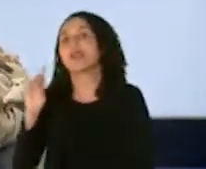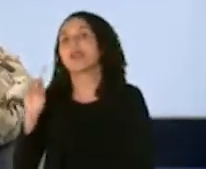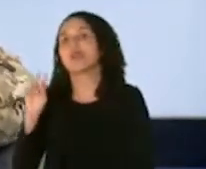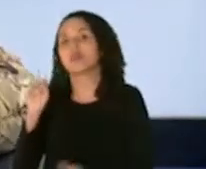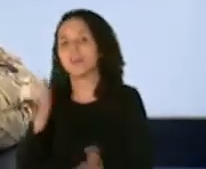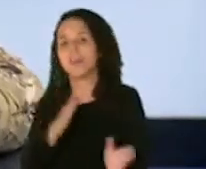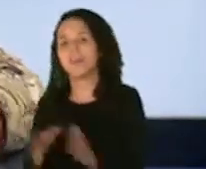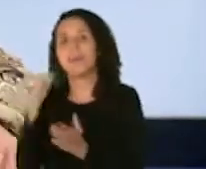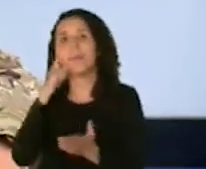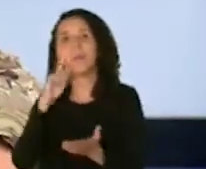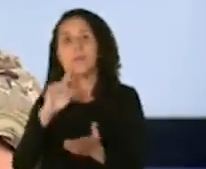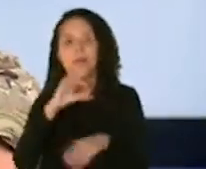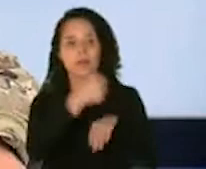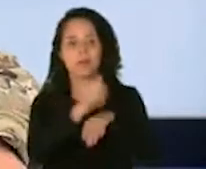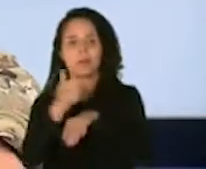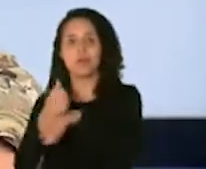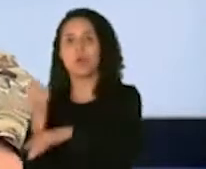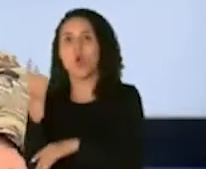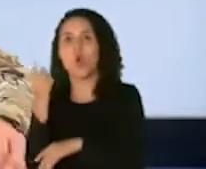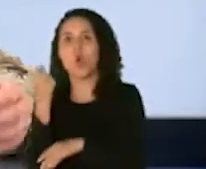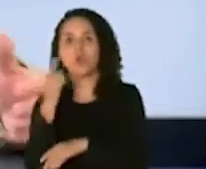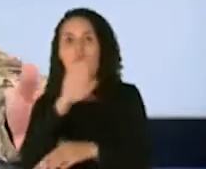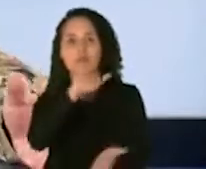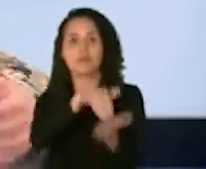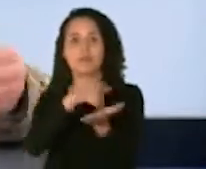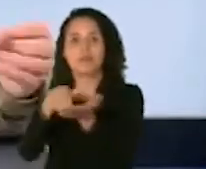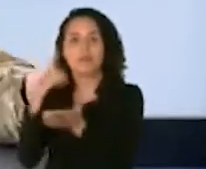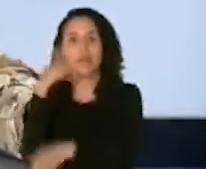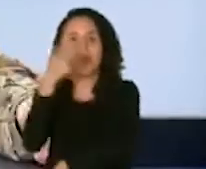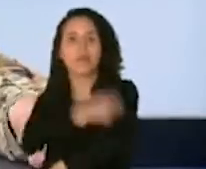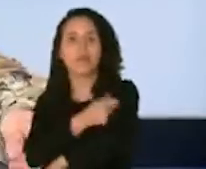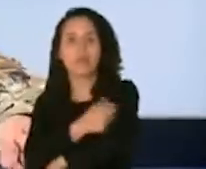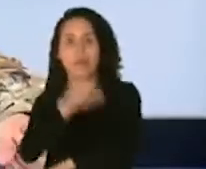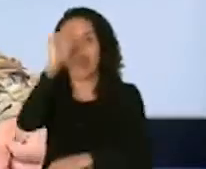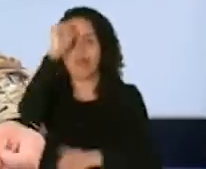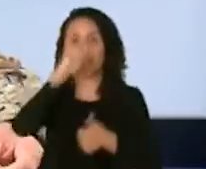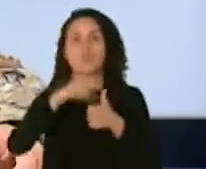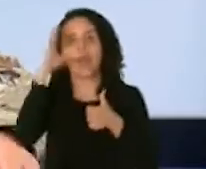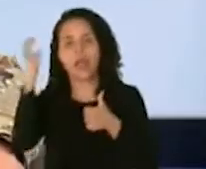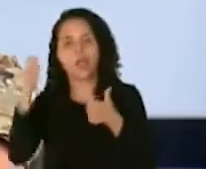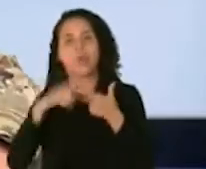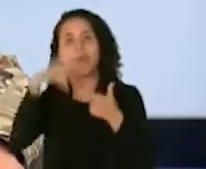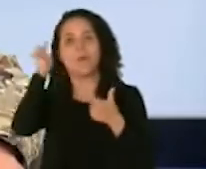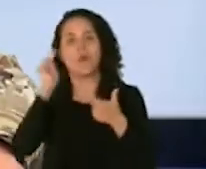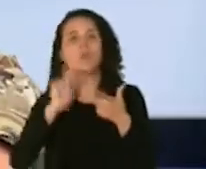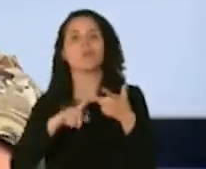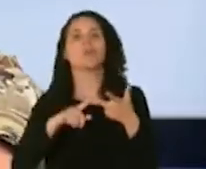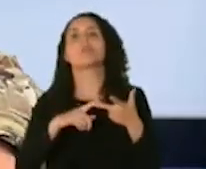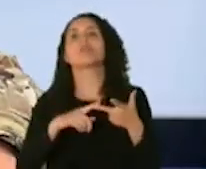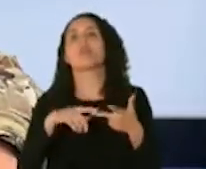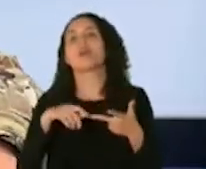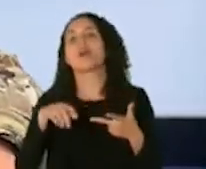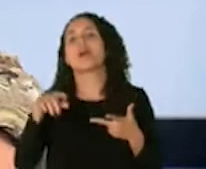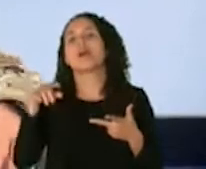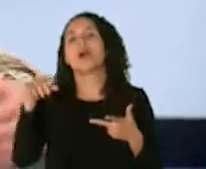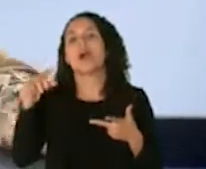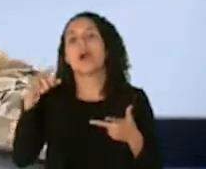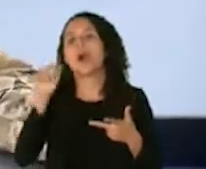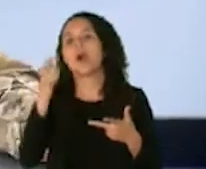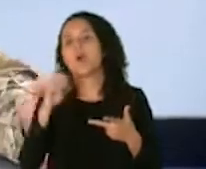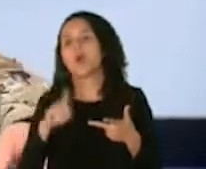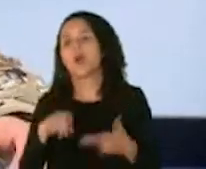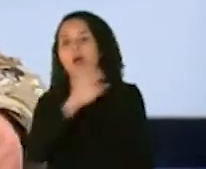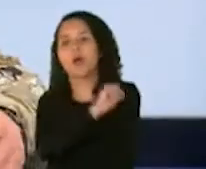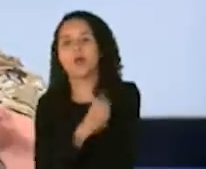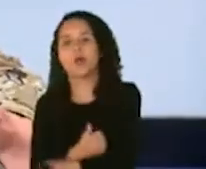establecer 11 centros de vacunación regional. Estaríamos en Arecibo, Caguas, Ponce, Aguadilla, Mayagüez,